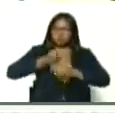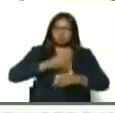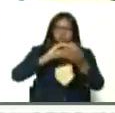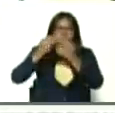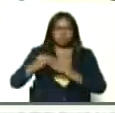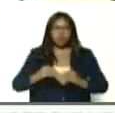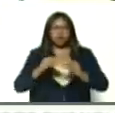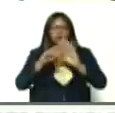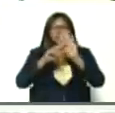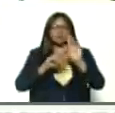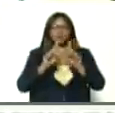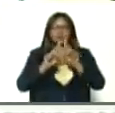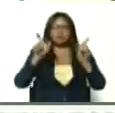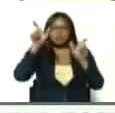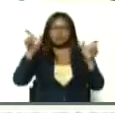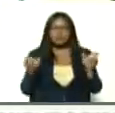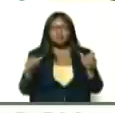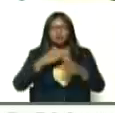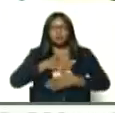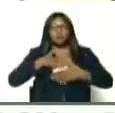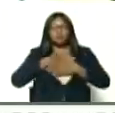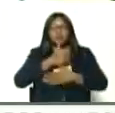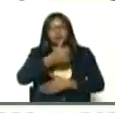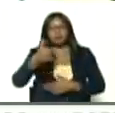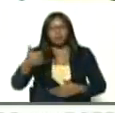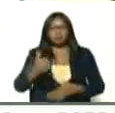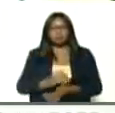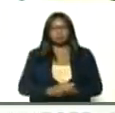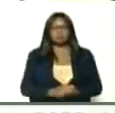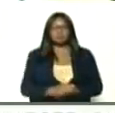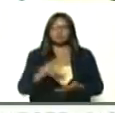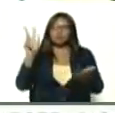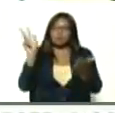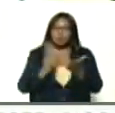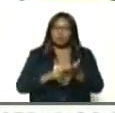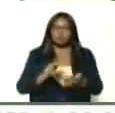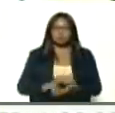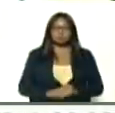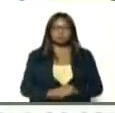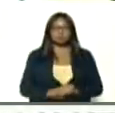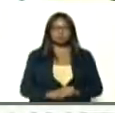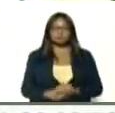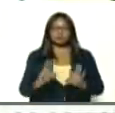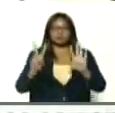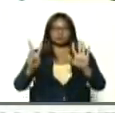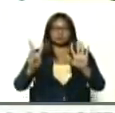normativa, de distanciamiento, saludable, en ellos, aprobado, siete,